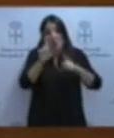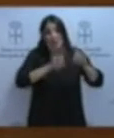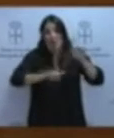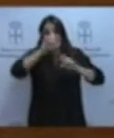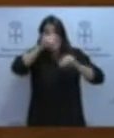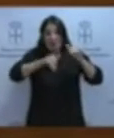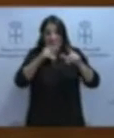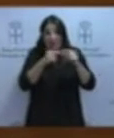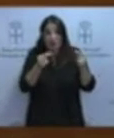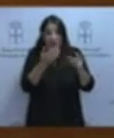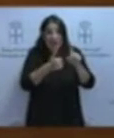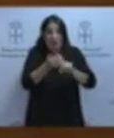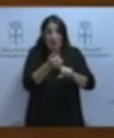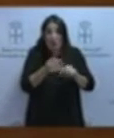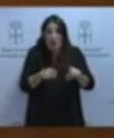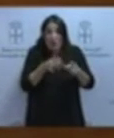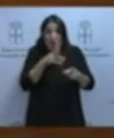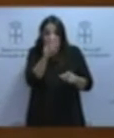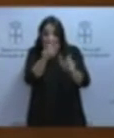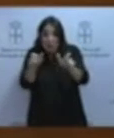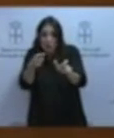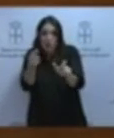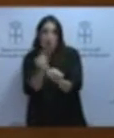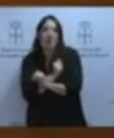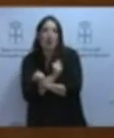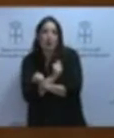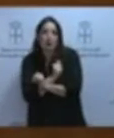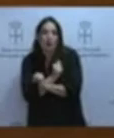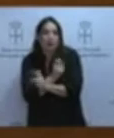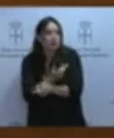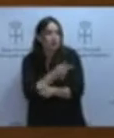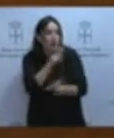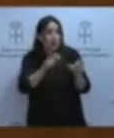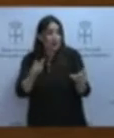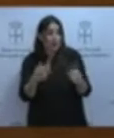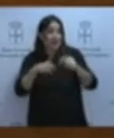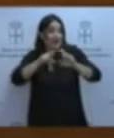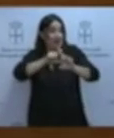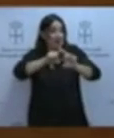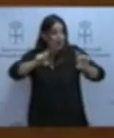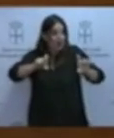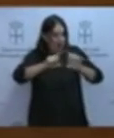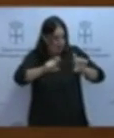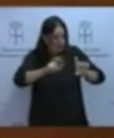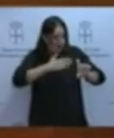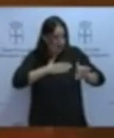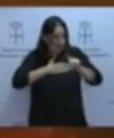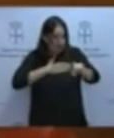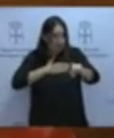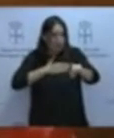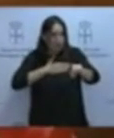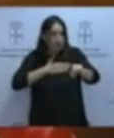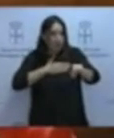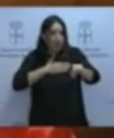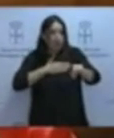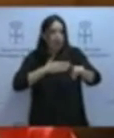asturiana. Esa gente se queda en el palo. Esa gente a la que la empresa, su empresa, les debe